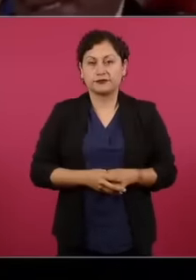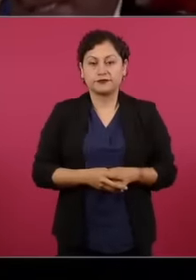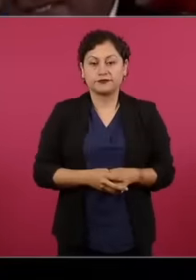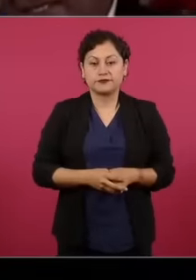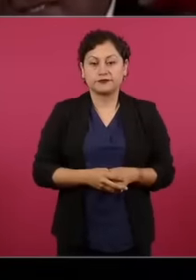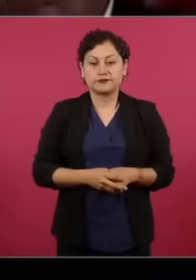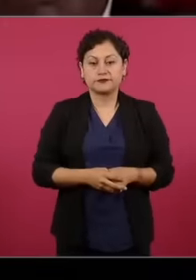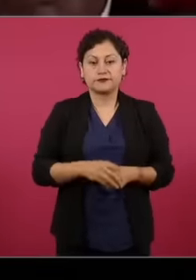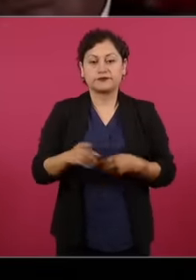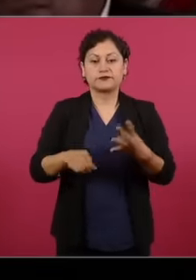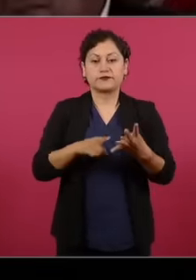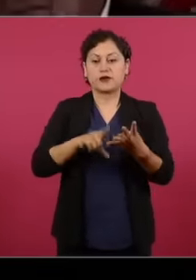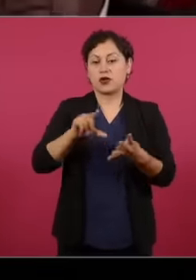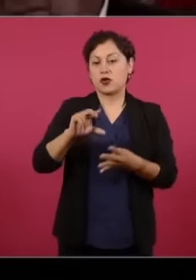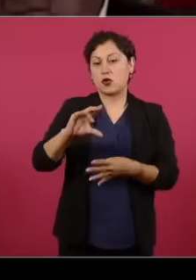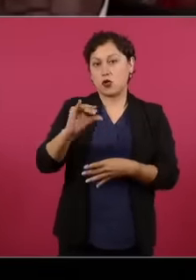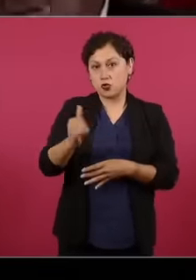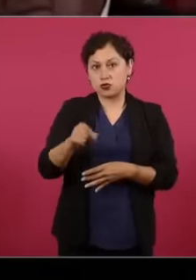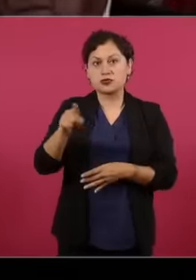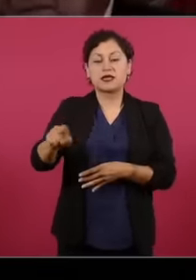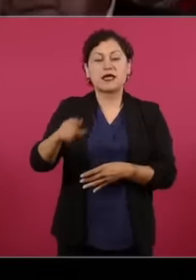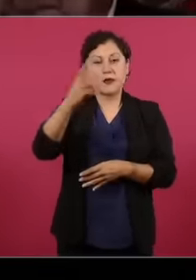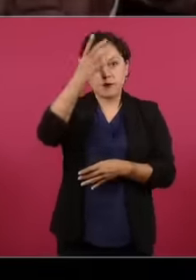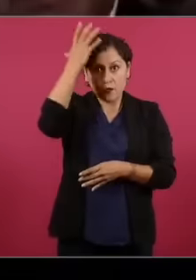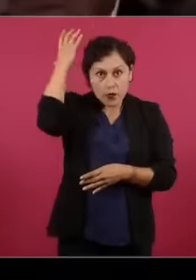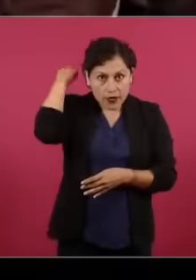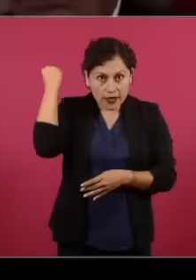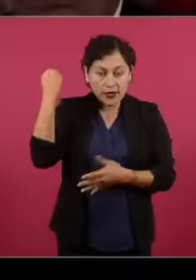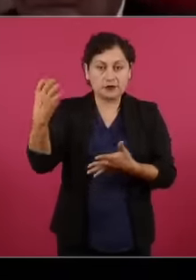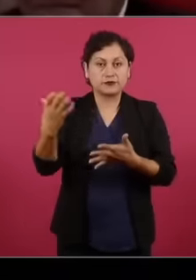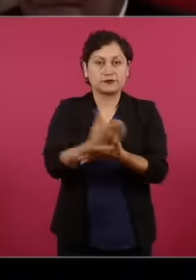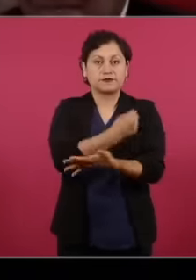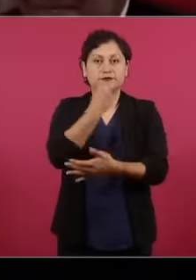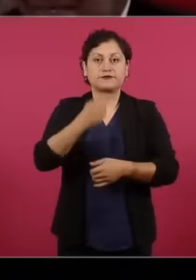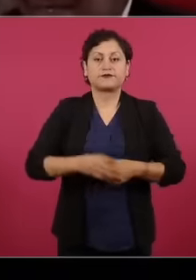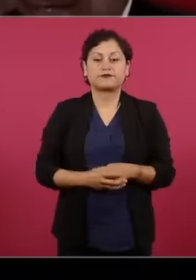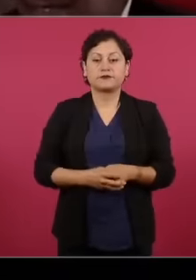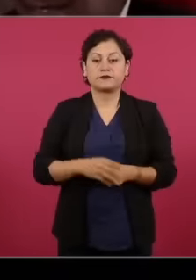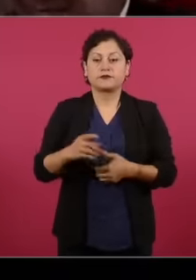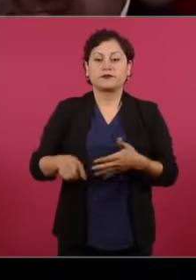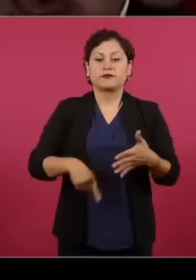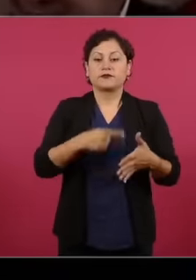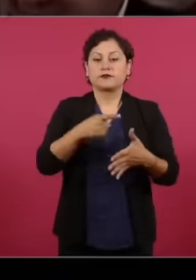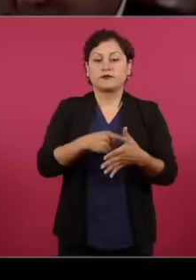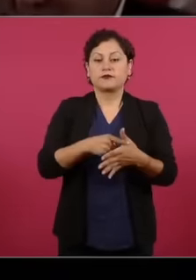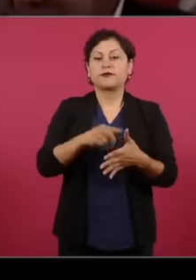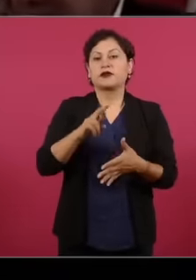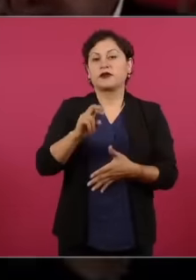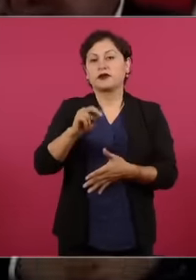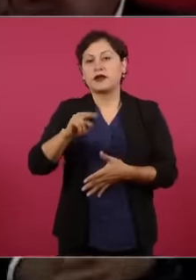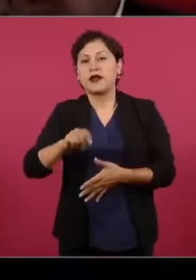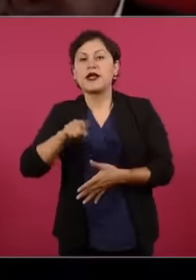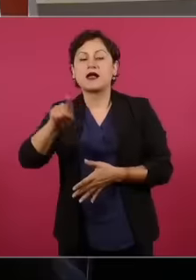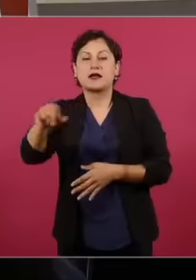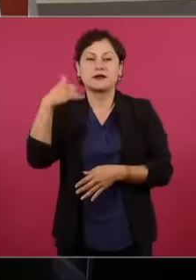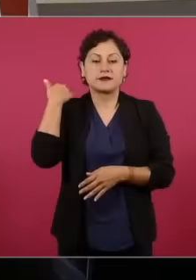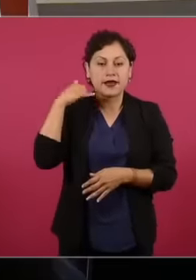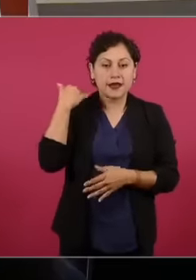de Lucy Mesa en Morelos de Renan Barrera en Yucatán